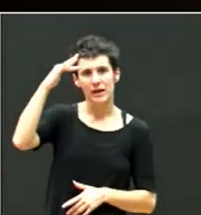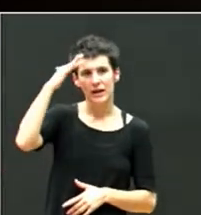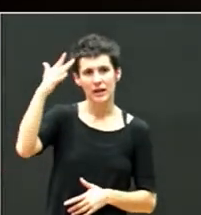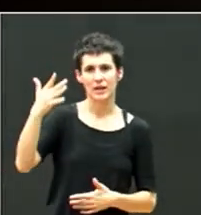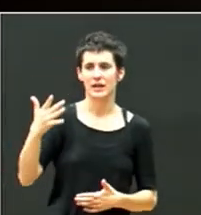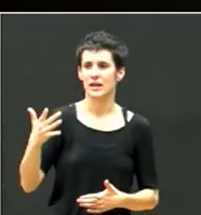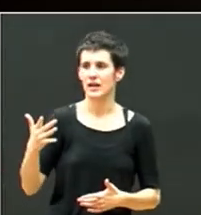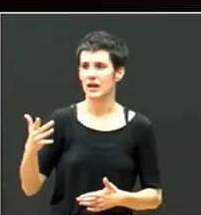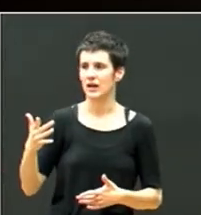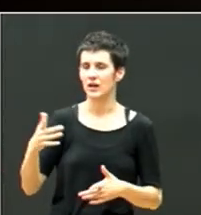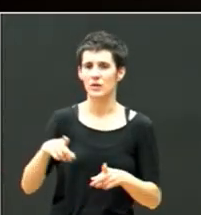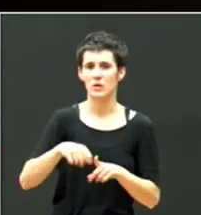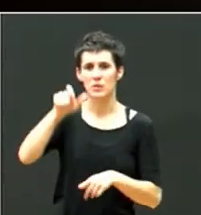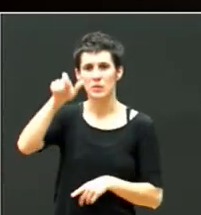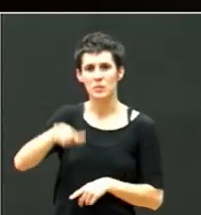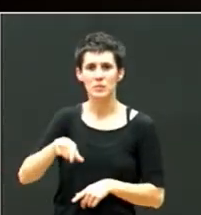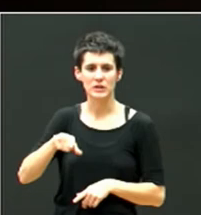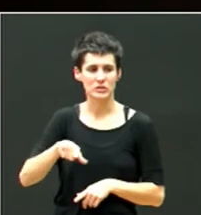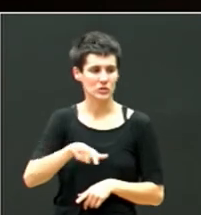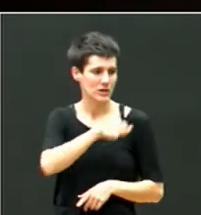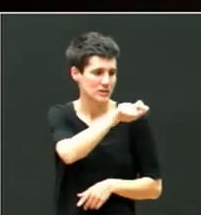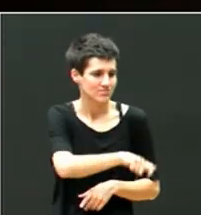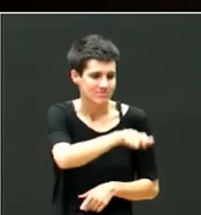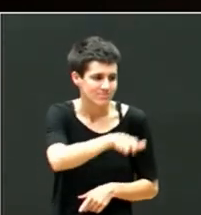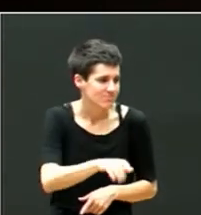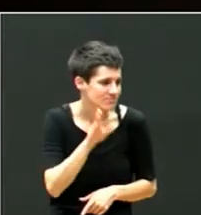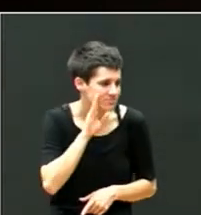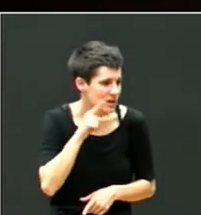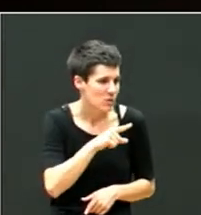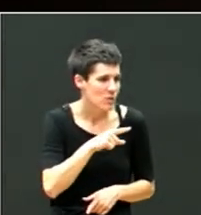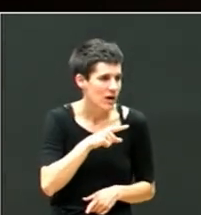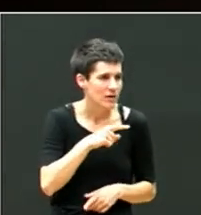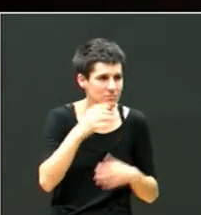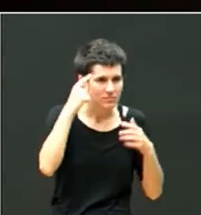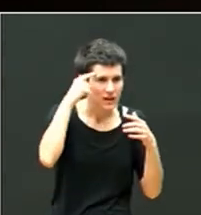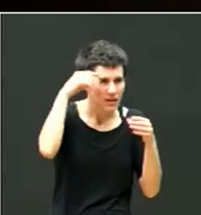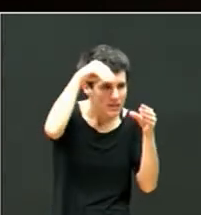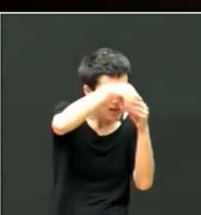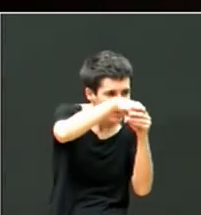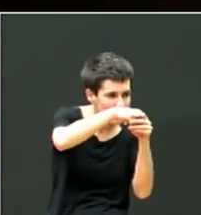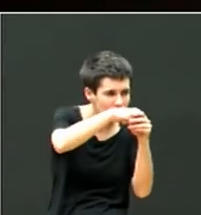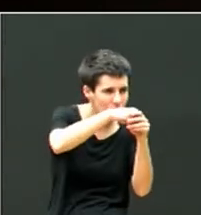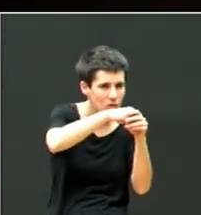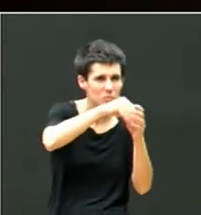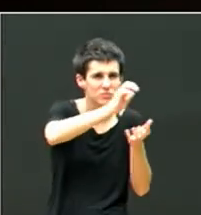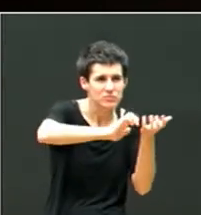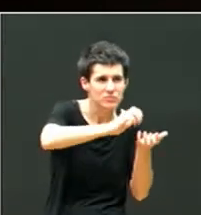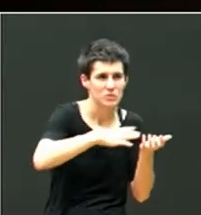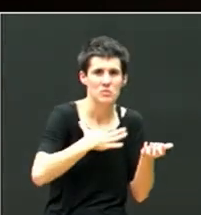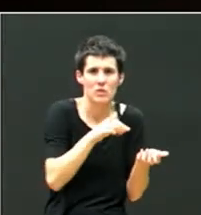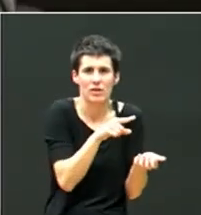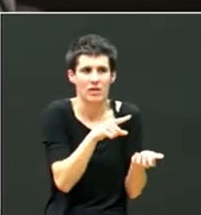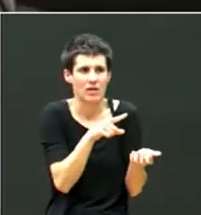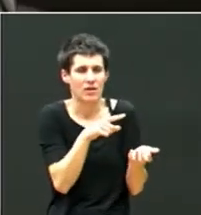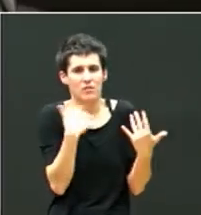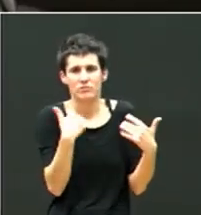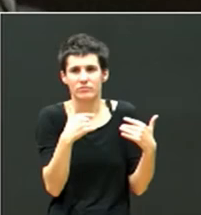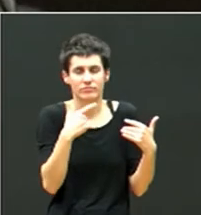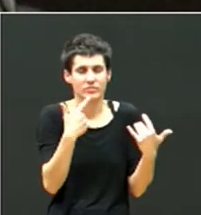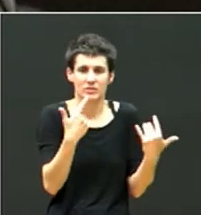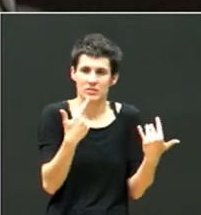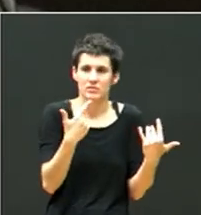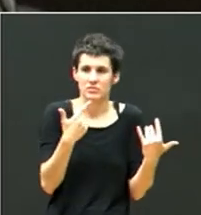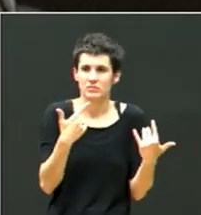pequeño lío que tienen estas personitas en la cabeza para ver qué es lo importante, qué no es lo importante, pues a mí me parece que